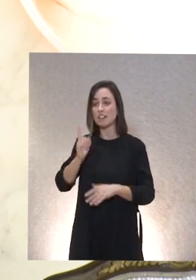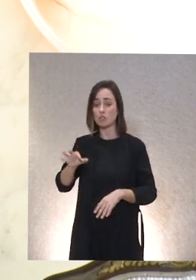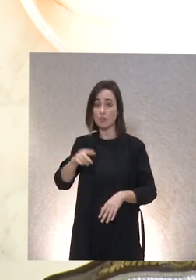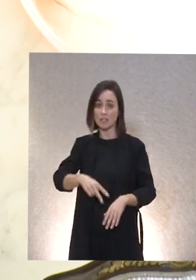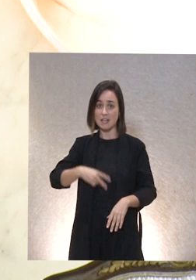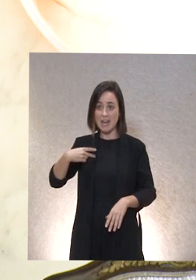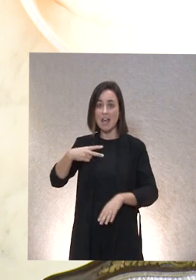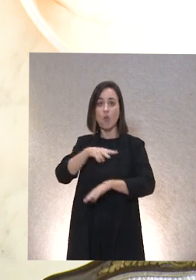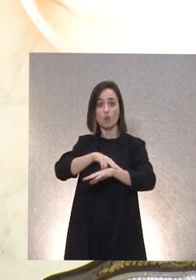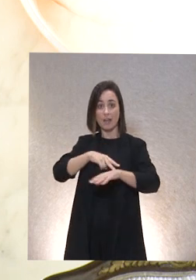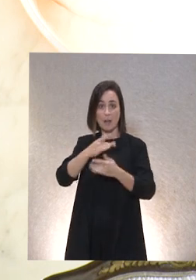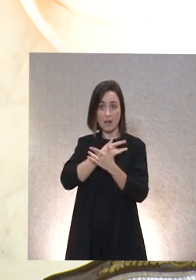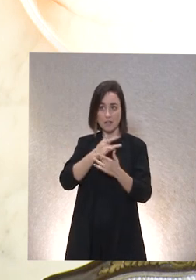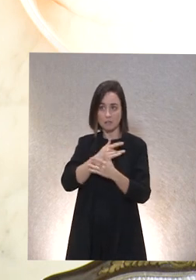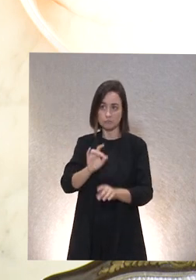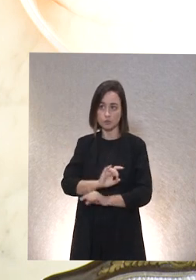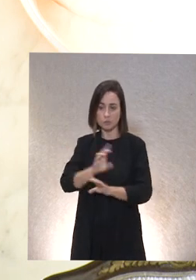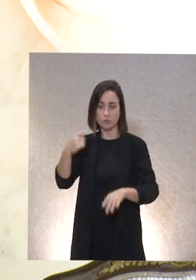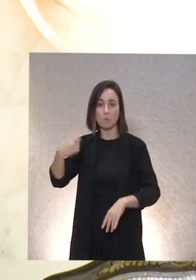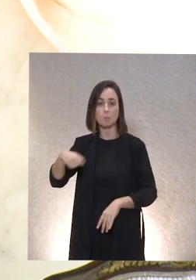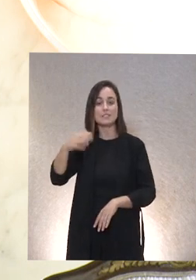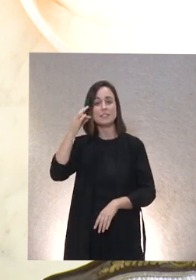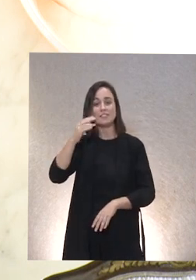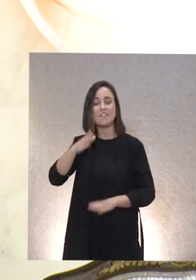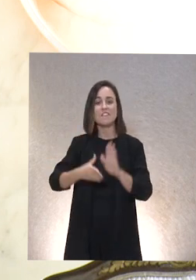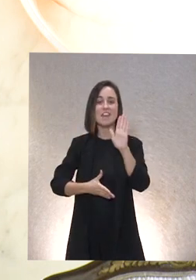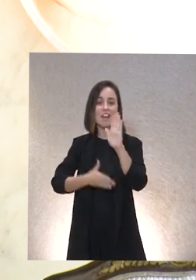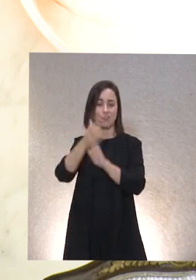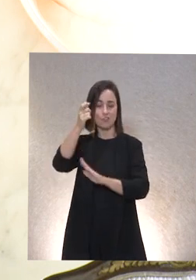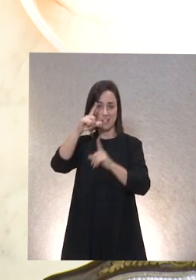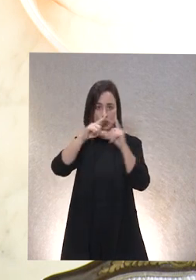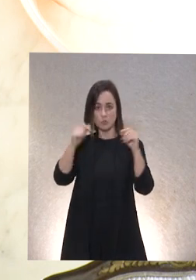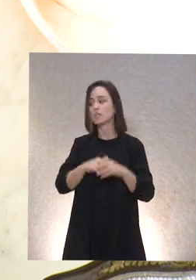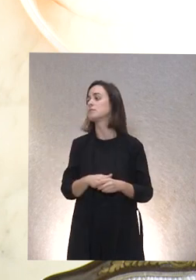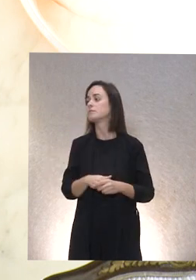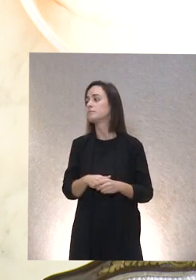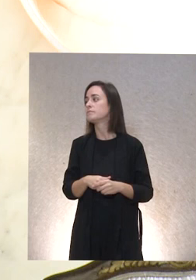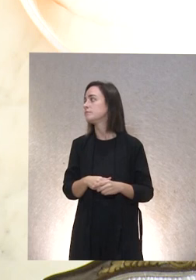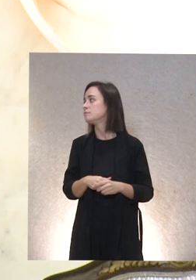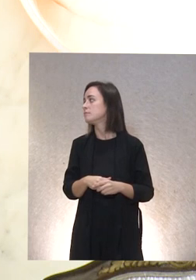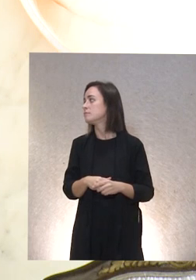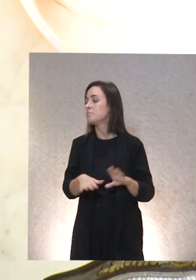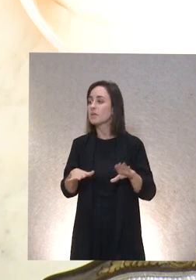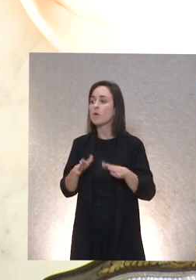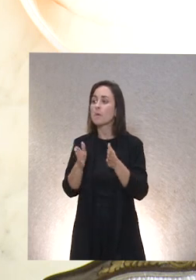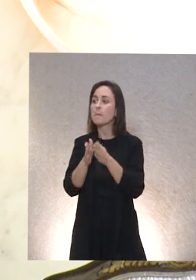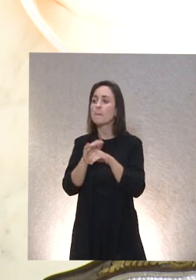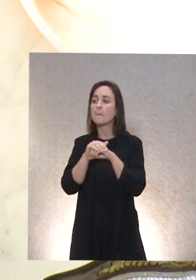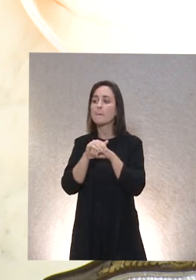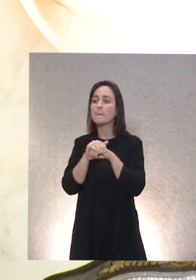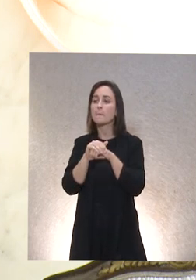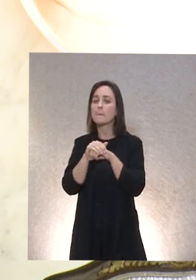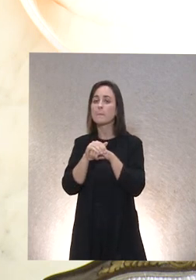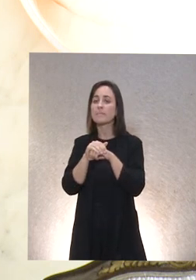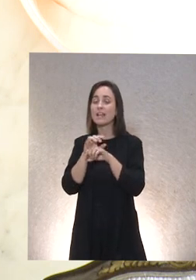María y por supuesto la presidenta de la Federación de Asturias pero mi amiga Clara que creo que es importante que